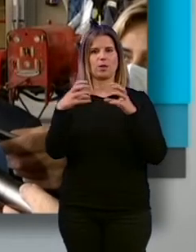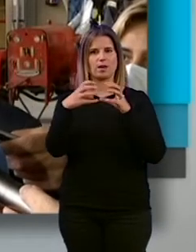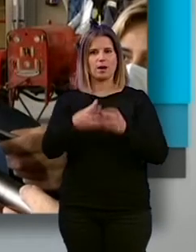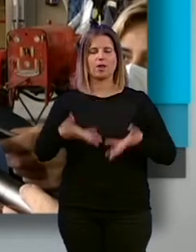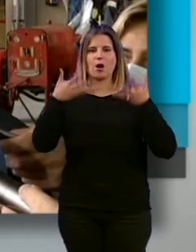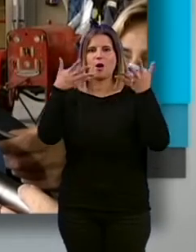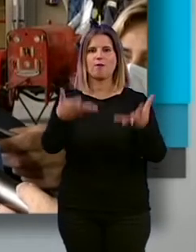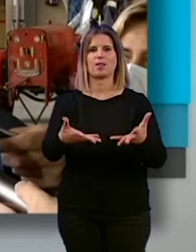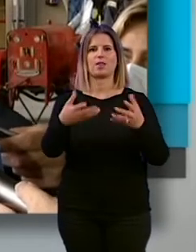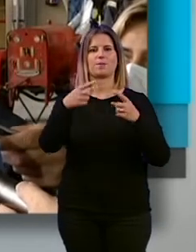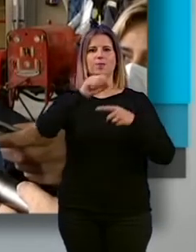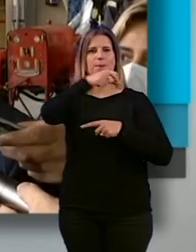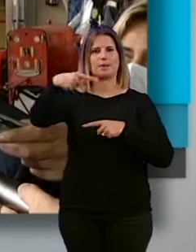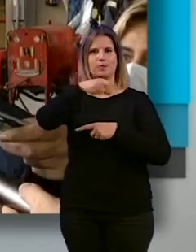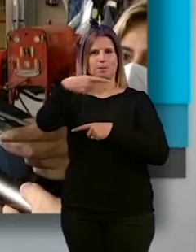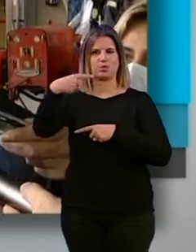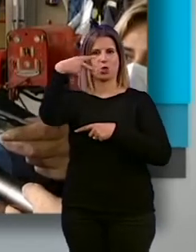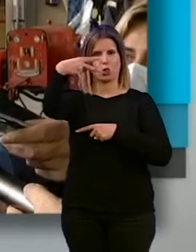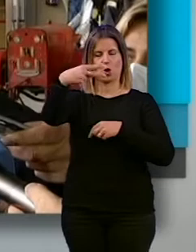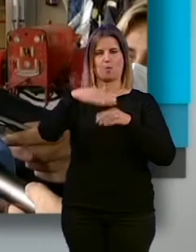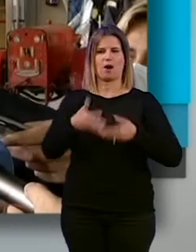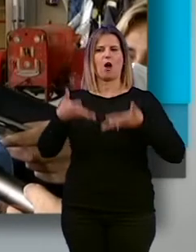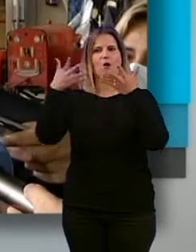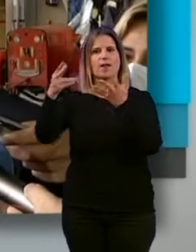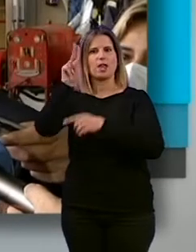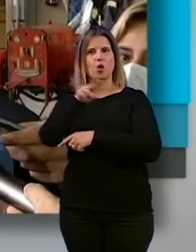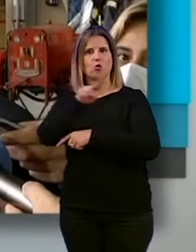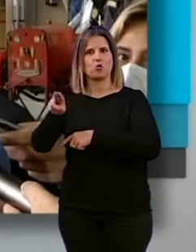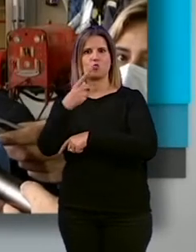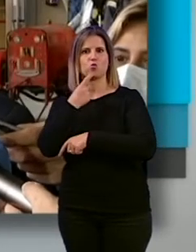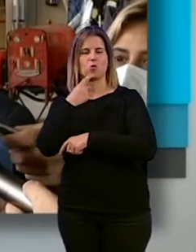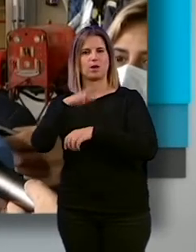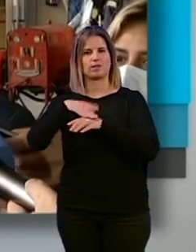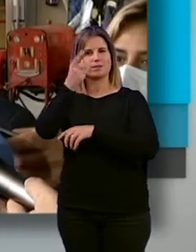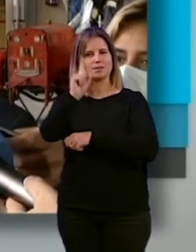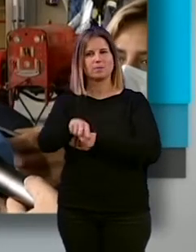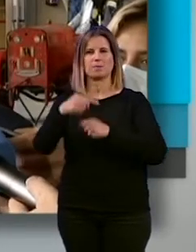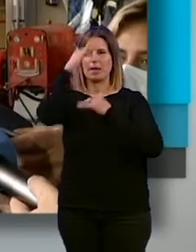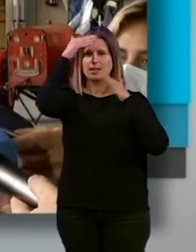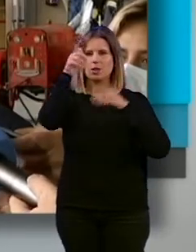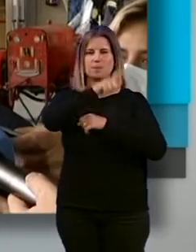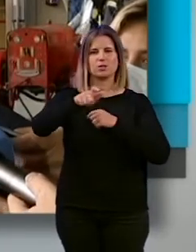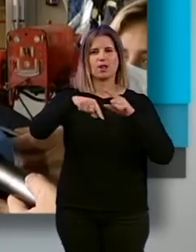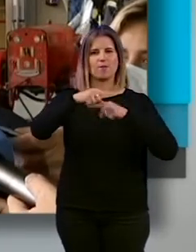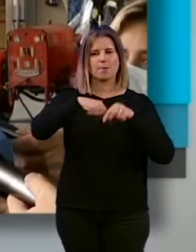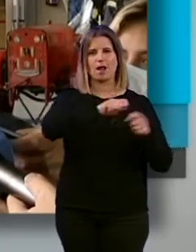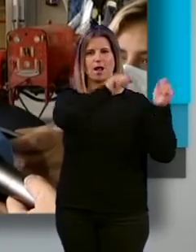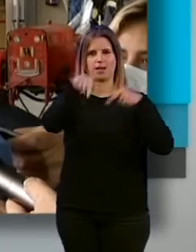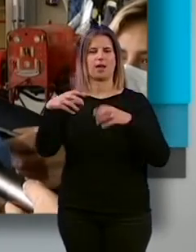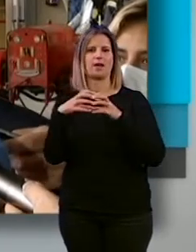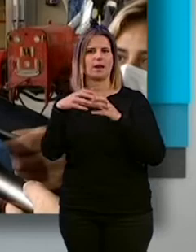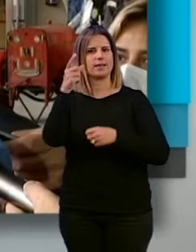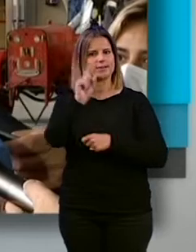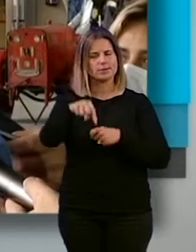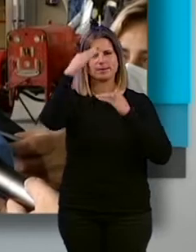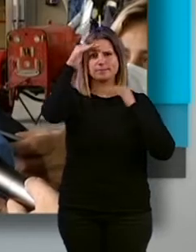a disposición dos pisos también a disposición de Cruz Roja también para dar respuesta y atención a las familias que llegan a Granada y